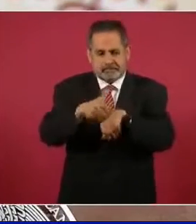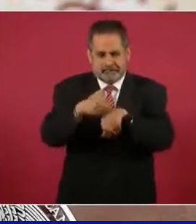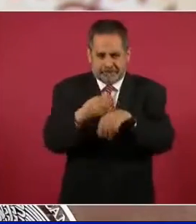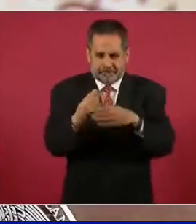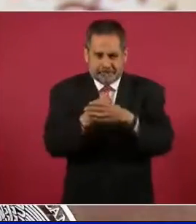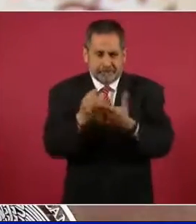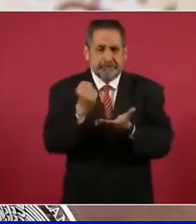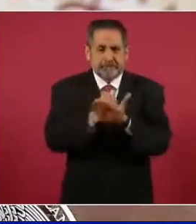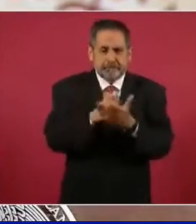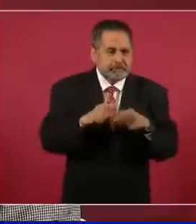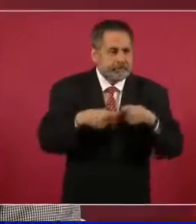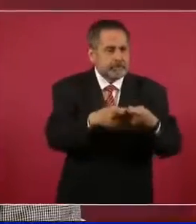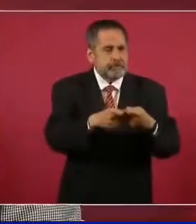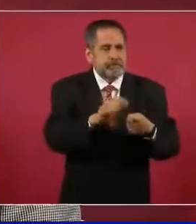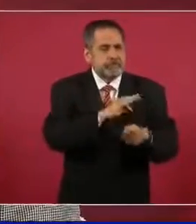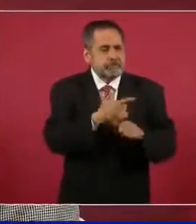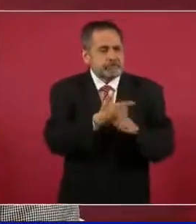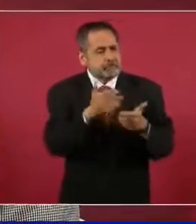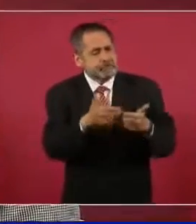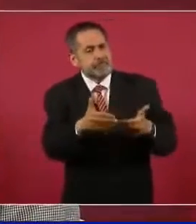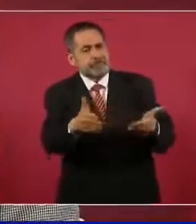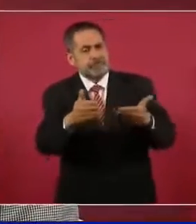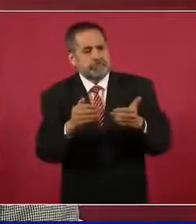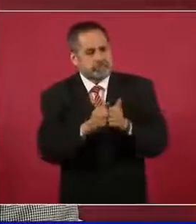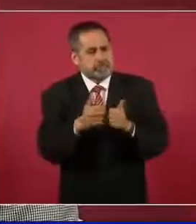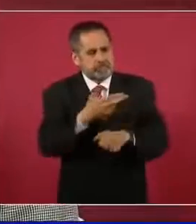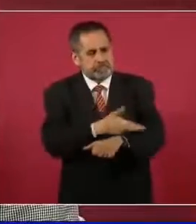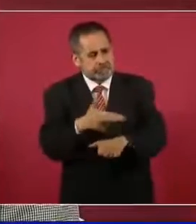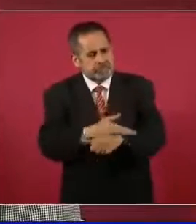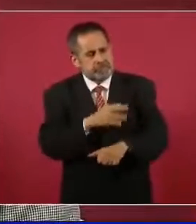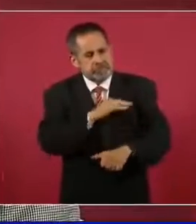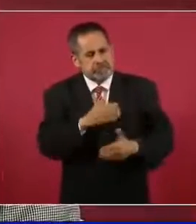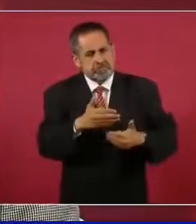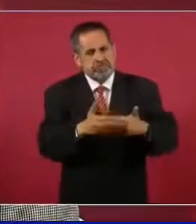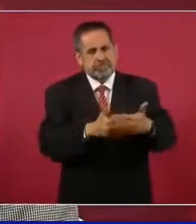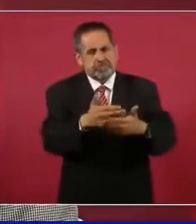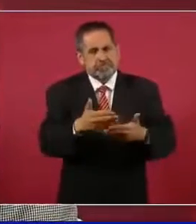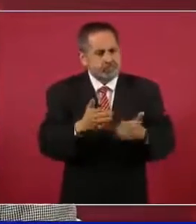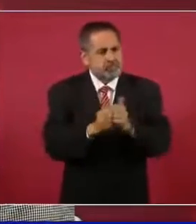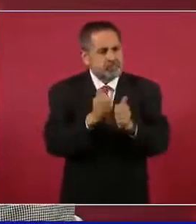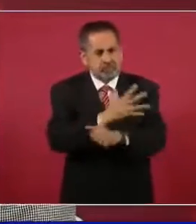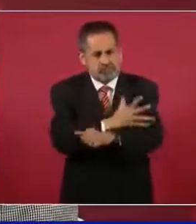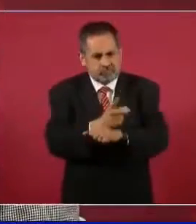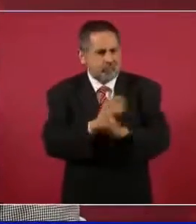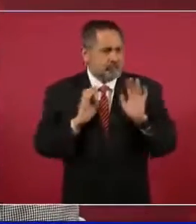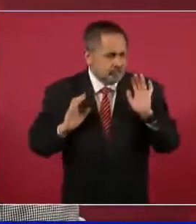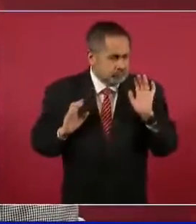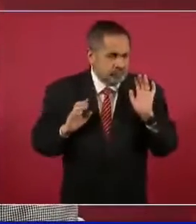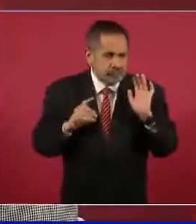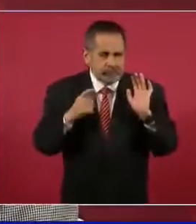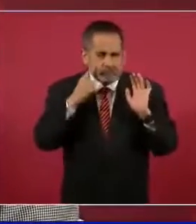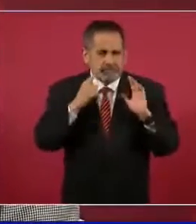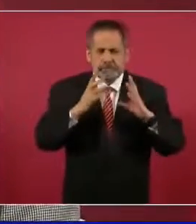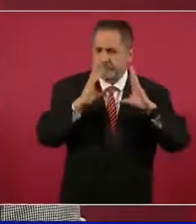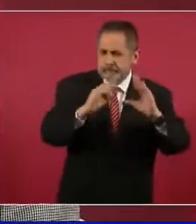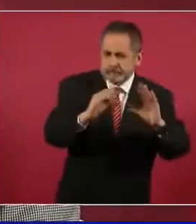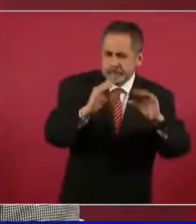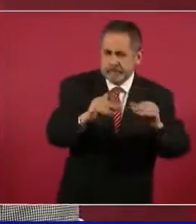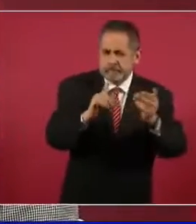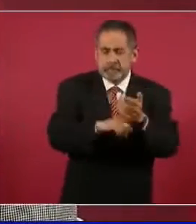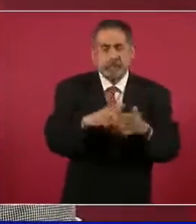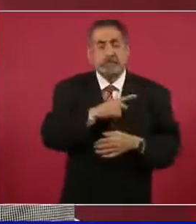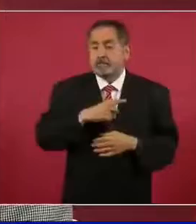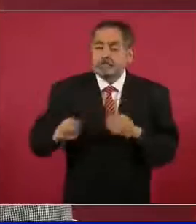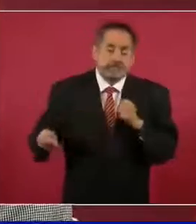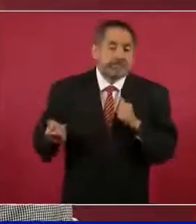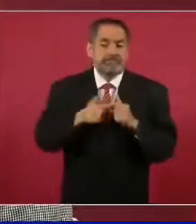despurecratizar y desde luego conducir en forma totalmente honesta esta capacitación que